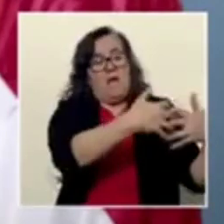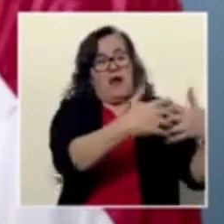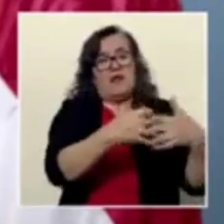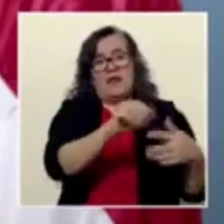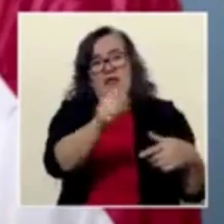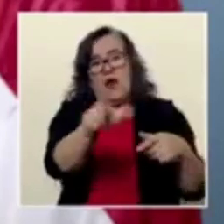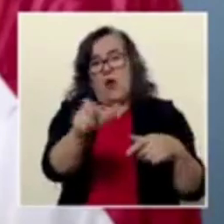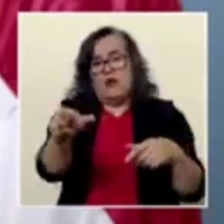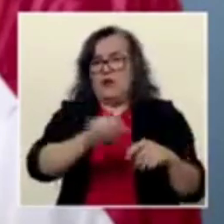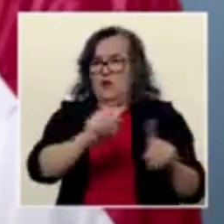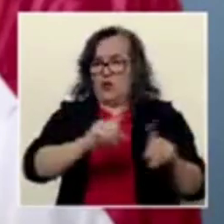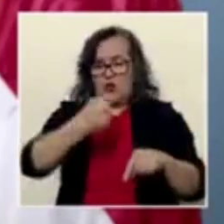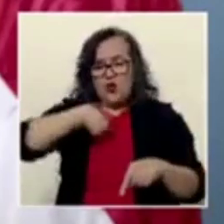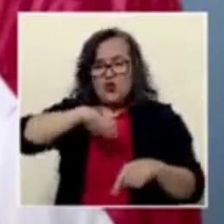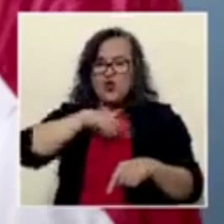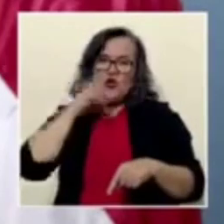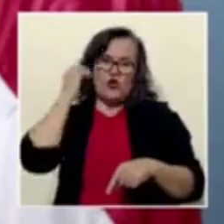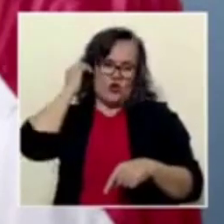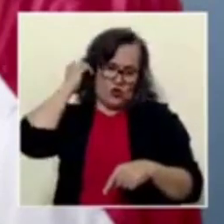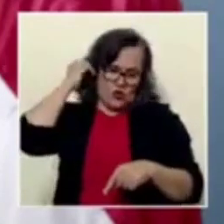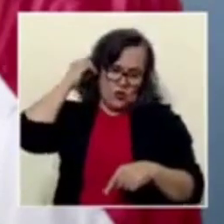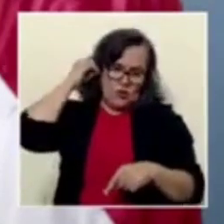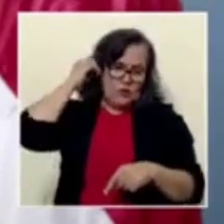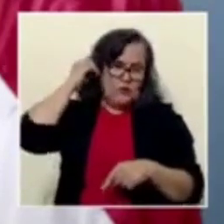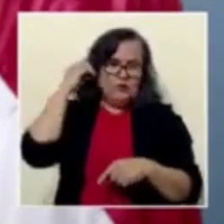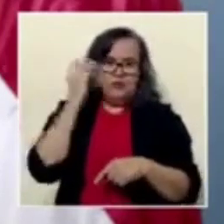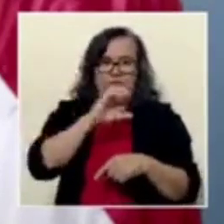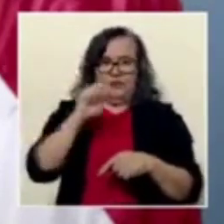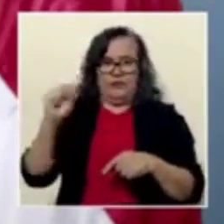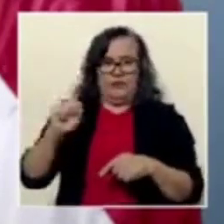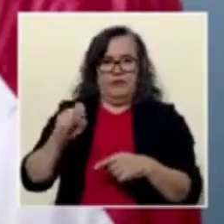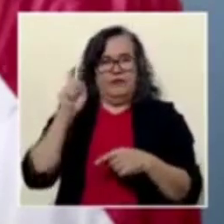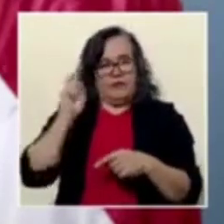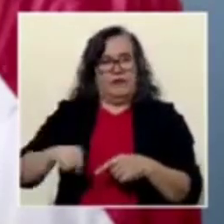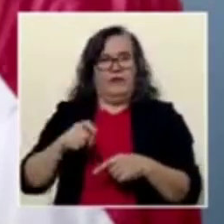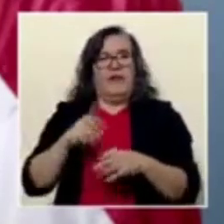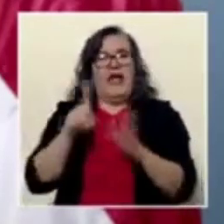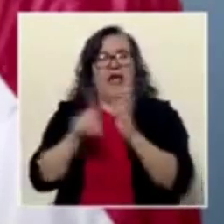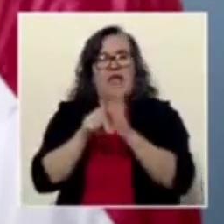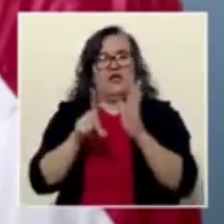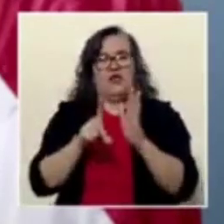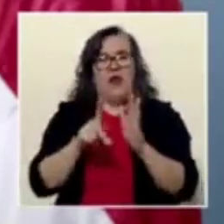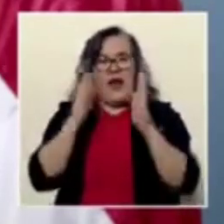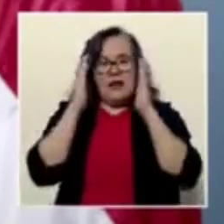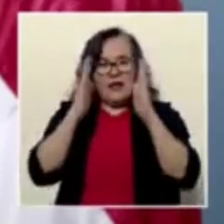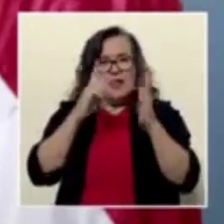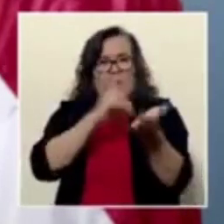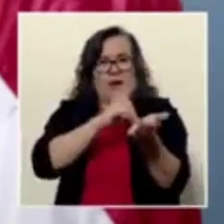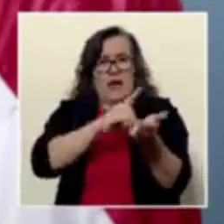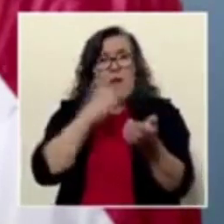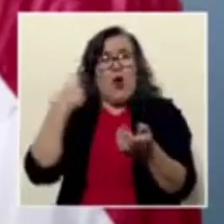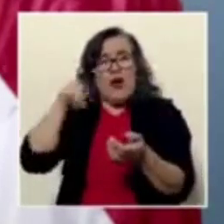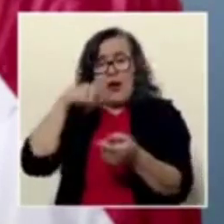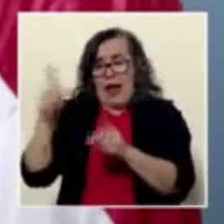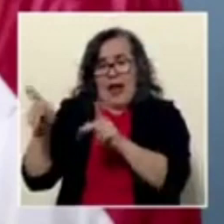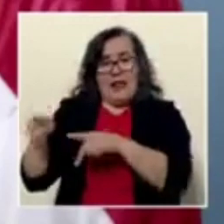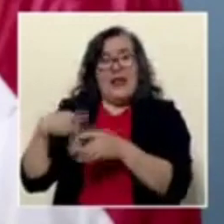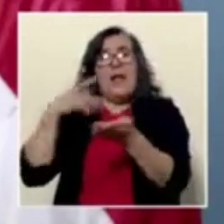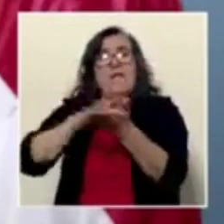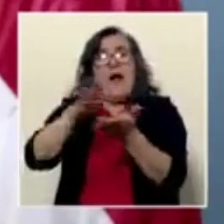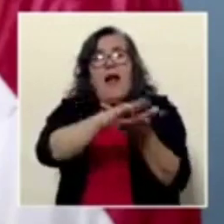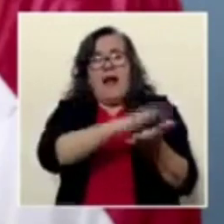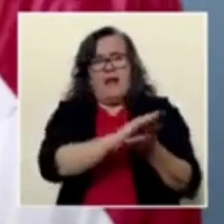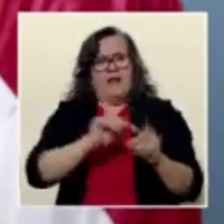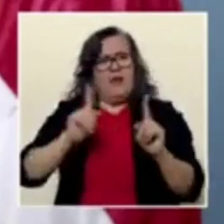médica porque ellos pagan. Una de las cosas que a mí me indigna es que hay gente que va a la caja